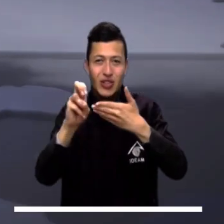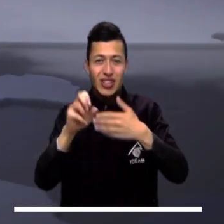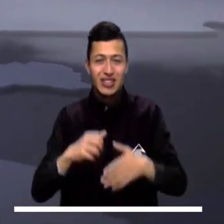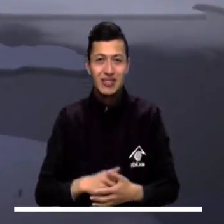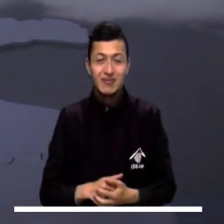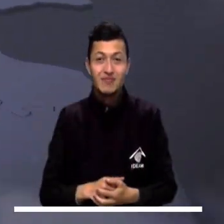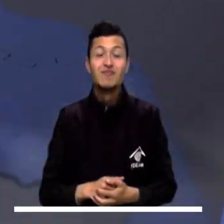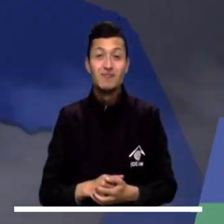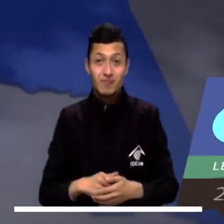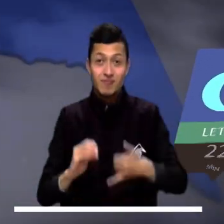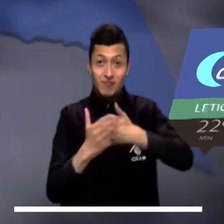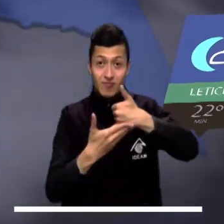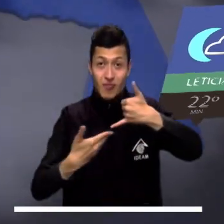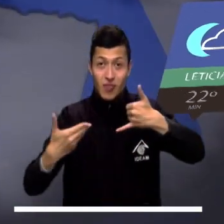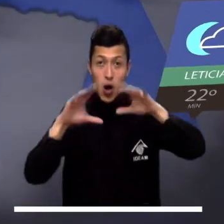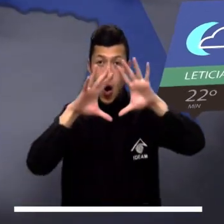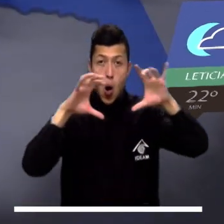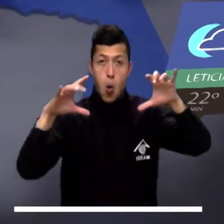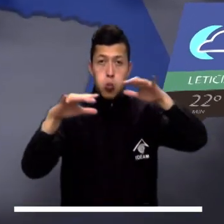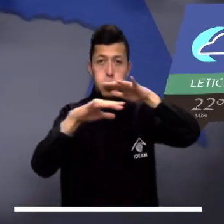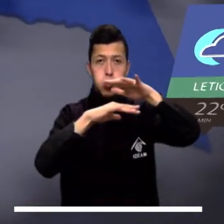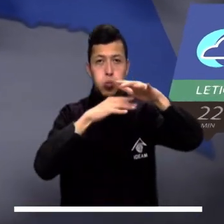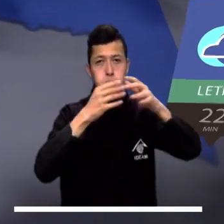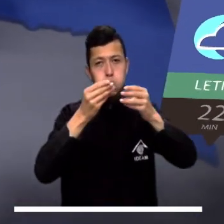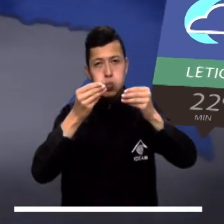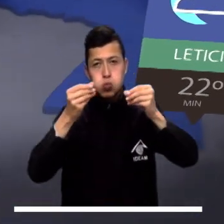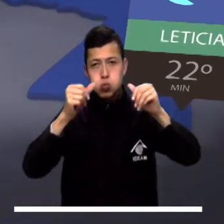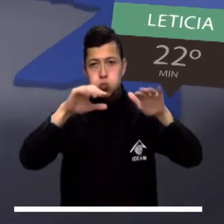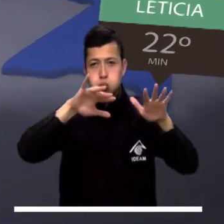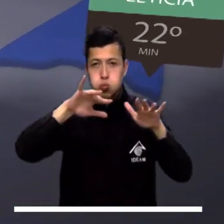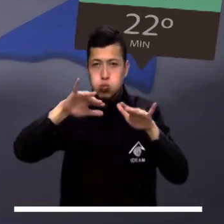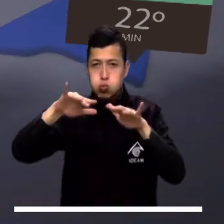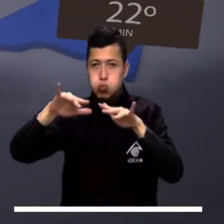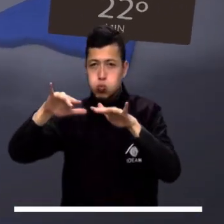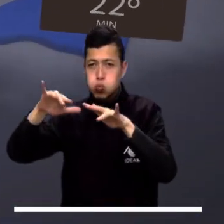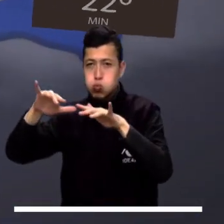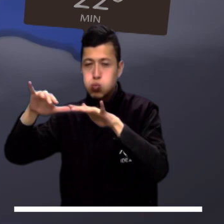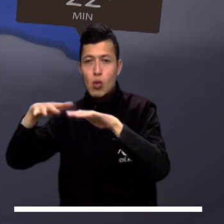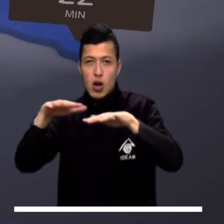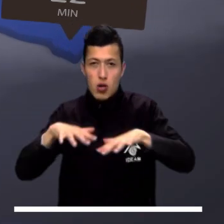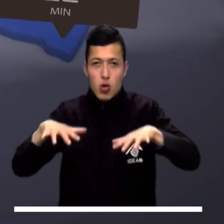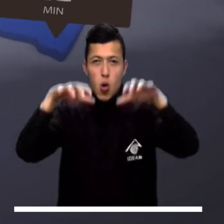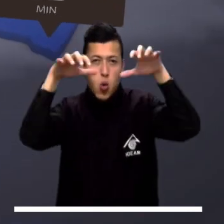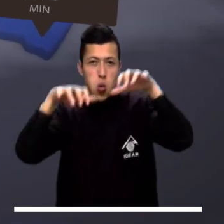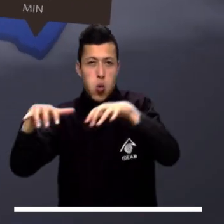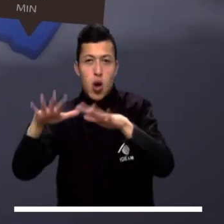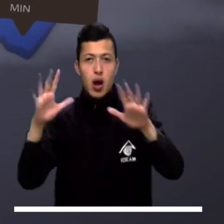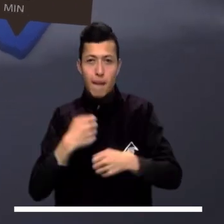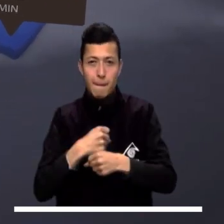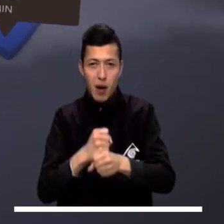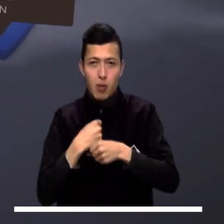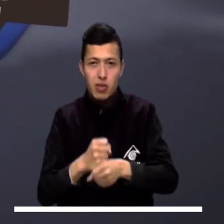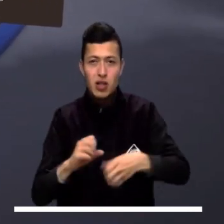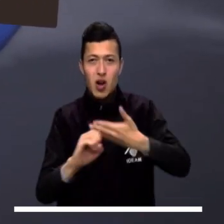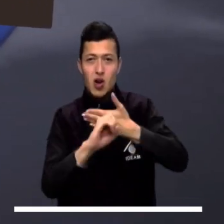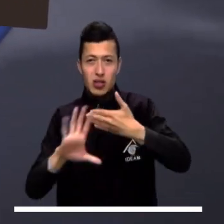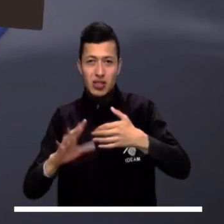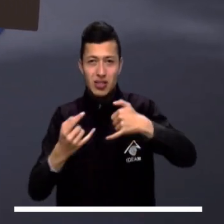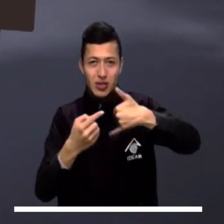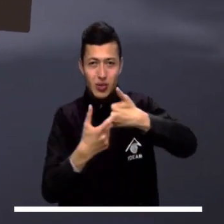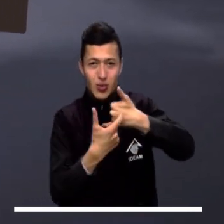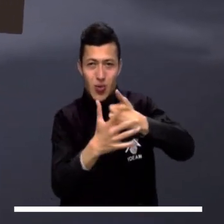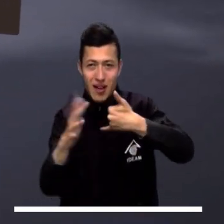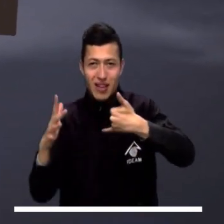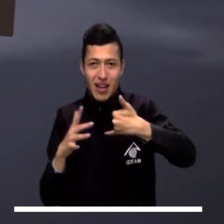Sobre la Amazonía se prevé una disminución en las nubes que navegan la región y es posible que se reciban lluvias nujeras en Baupés, Occidente de